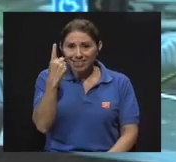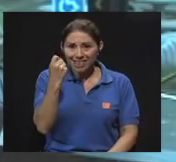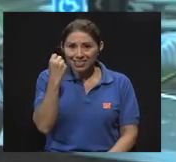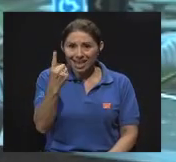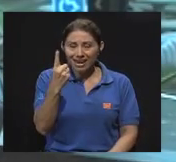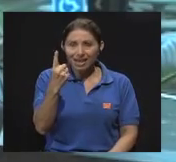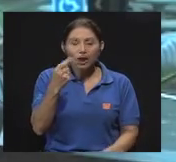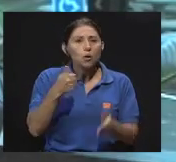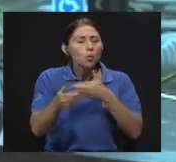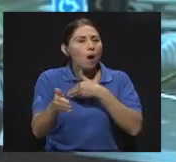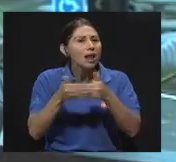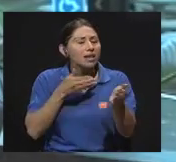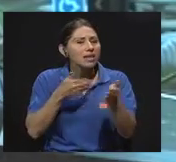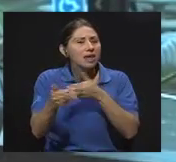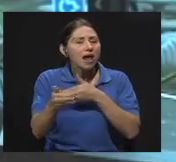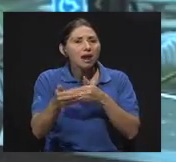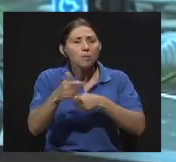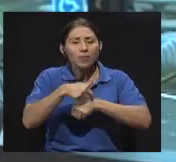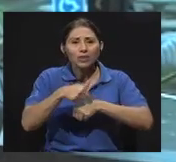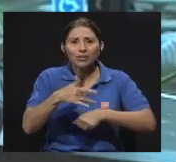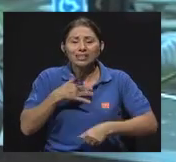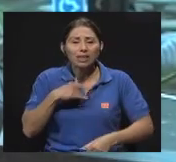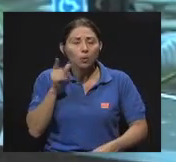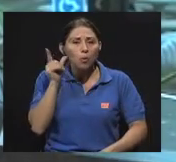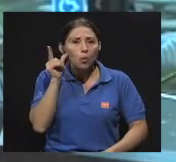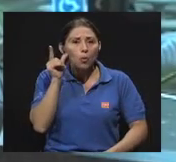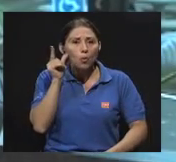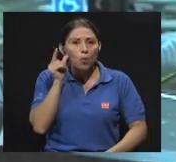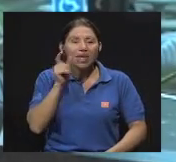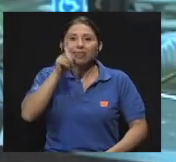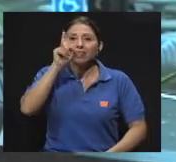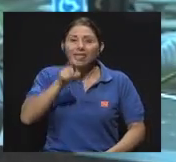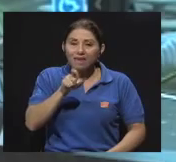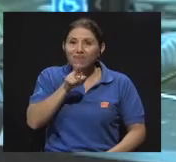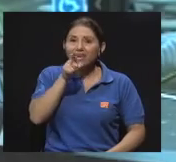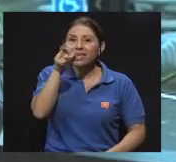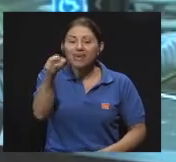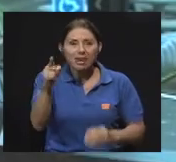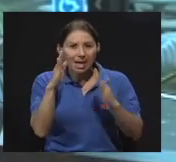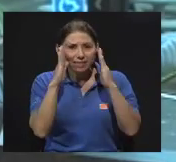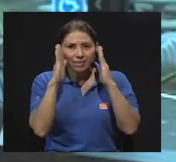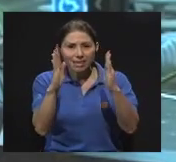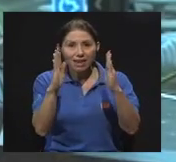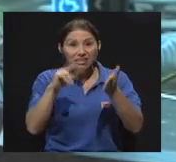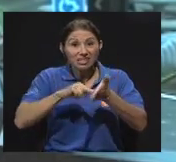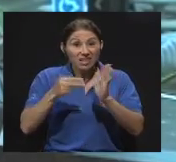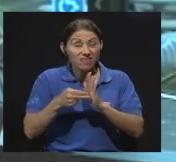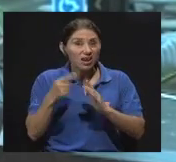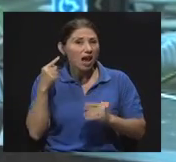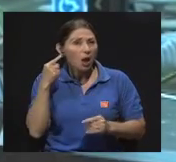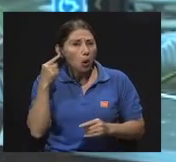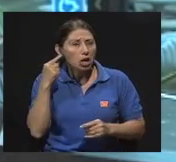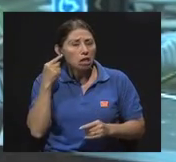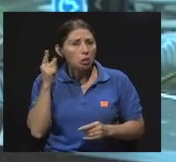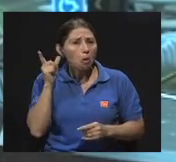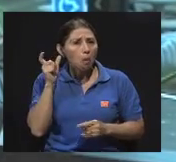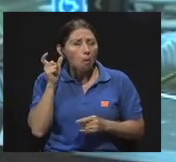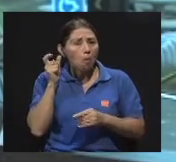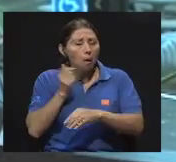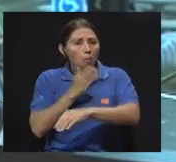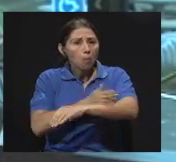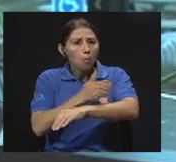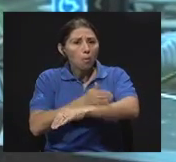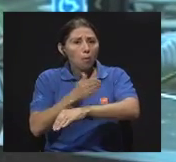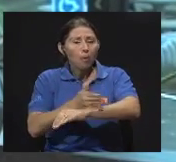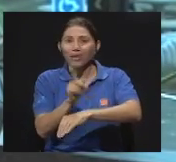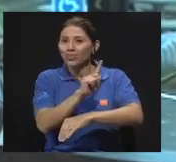atenderse cualquier pérdida auditiva por leve que sea, porque no es que el oído se va dañando más, no, se van dañando